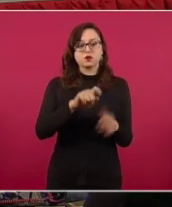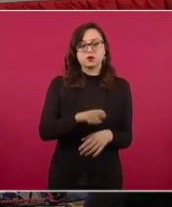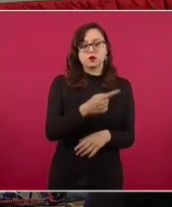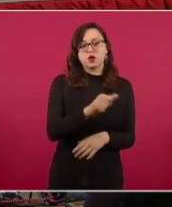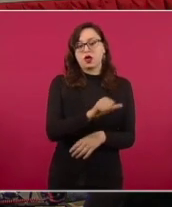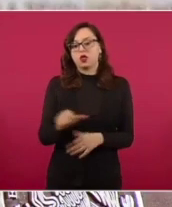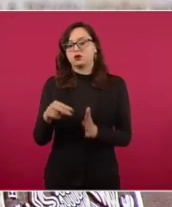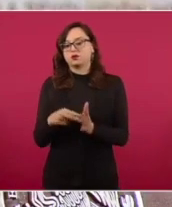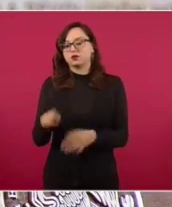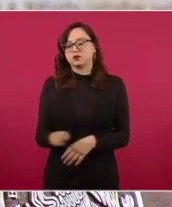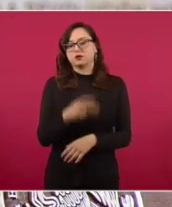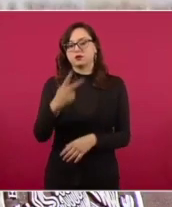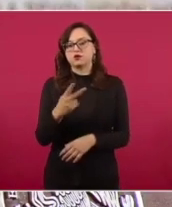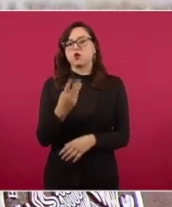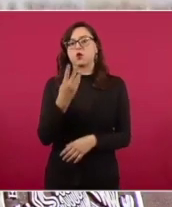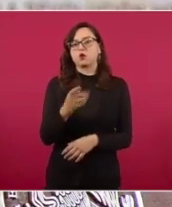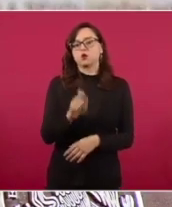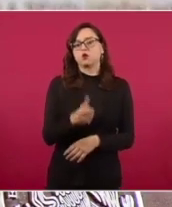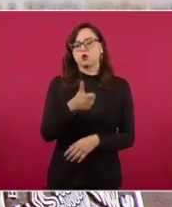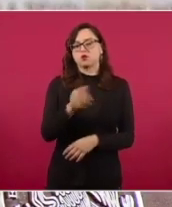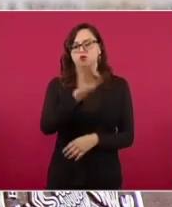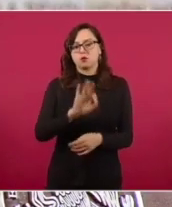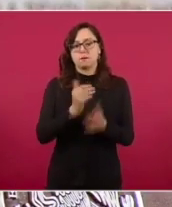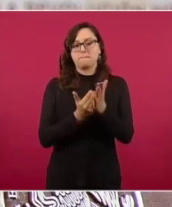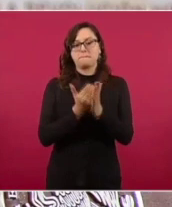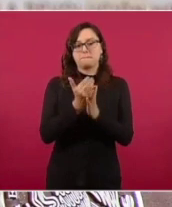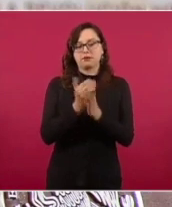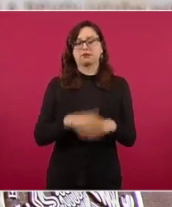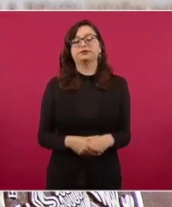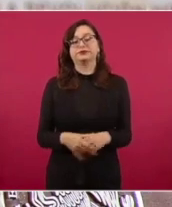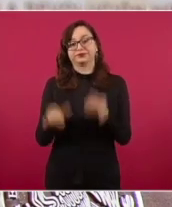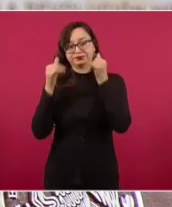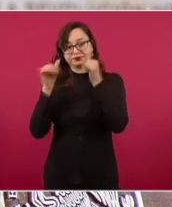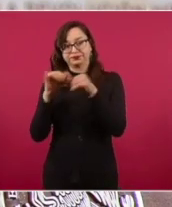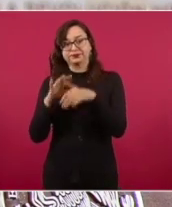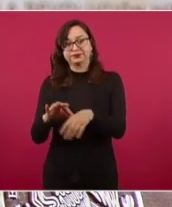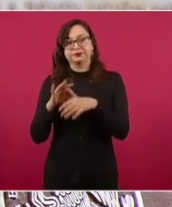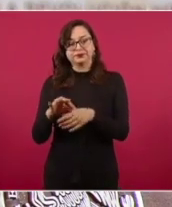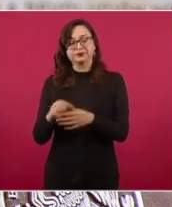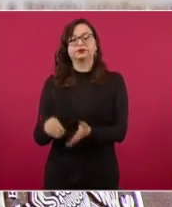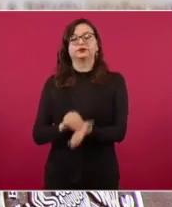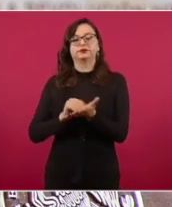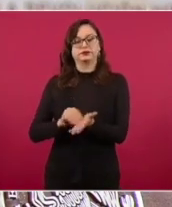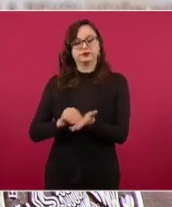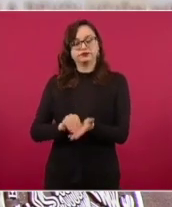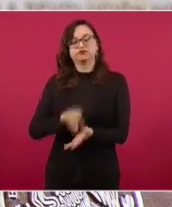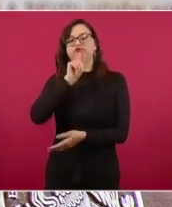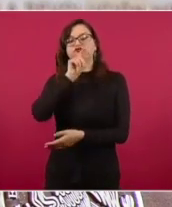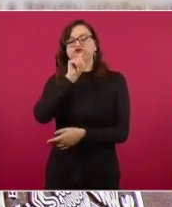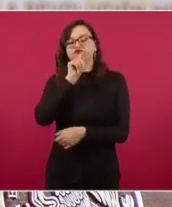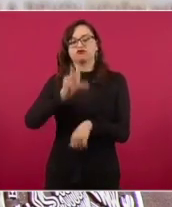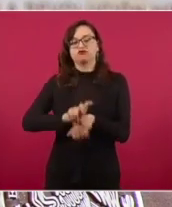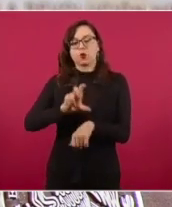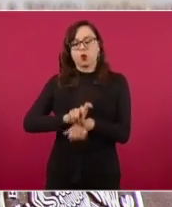En el tema pecuario, son cinco productos, carne de res, carne de cerdo, carne de pollo, huevo y